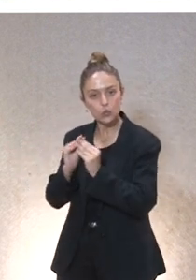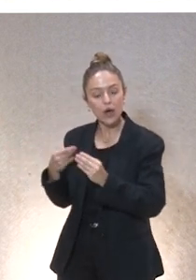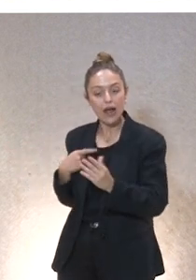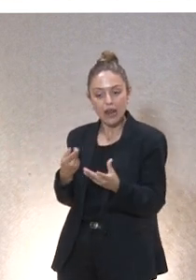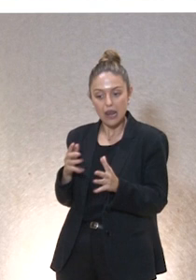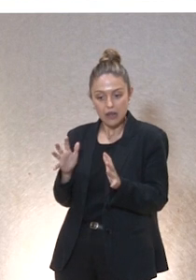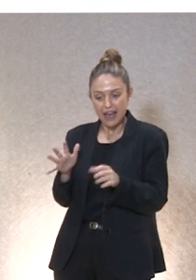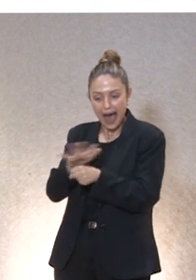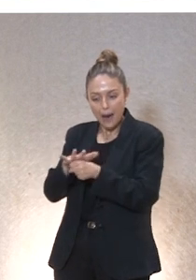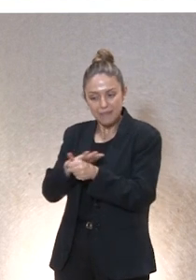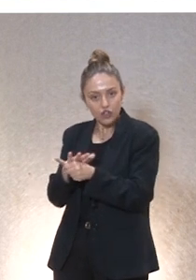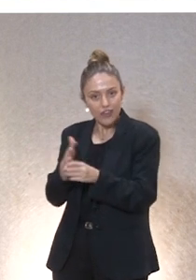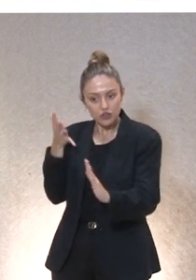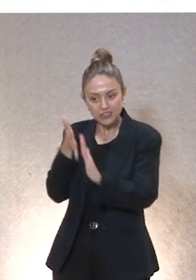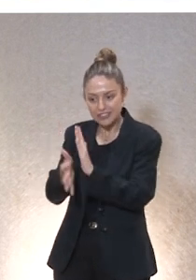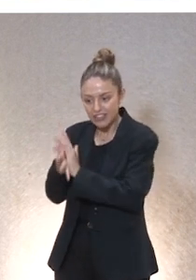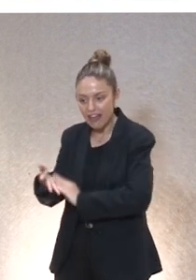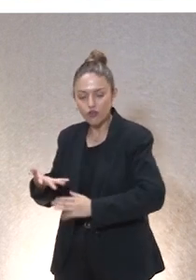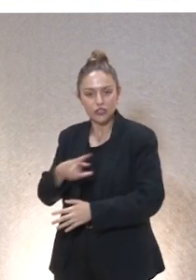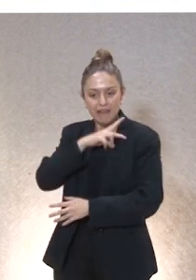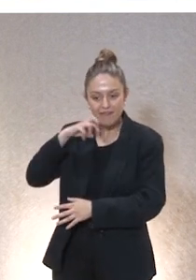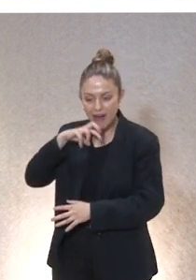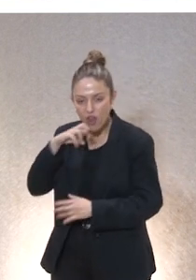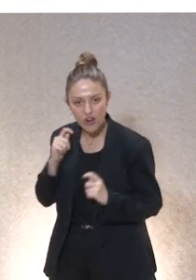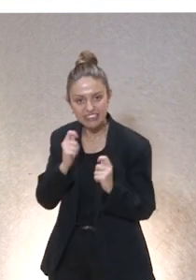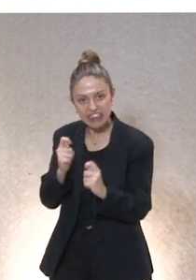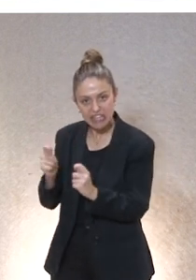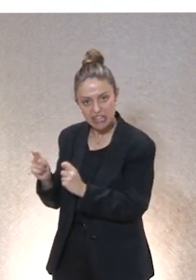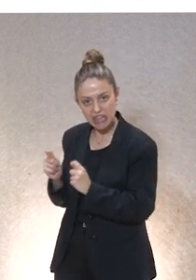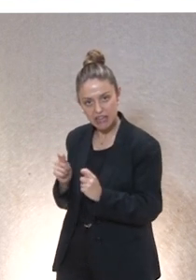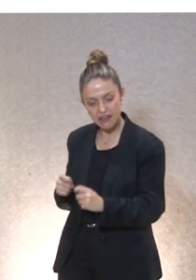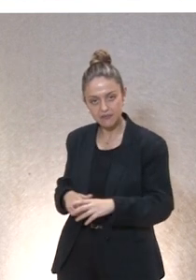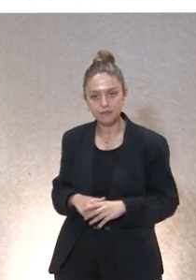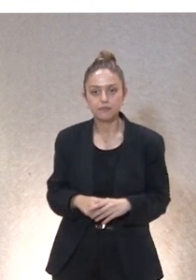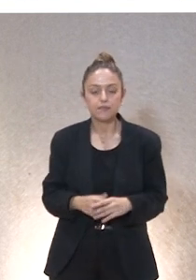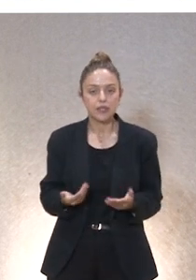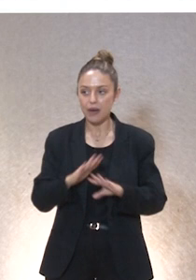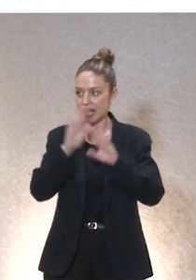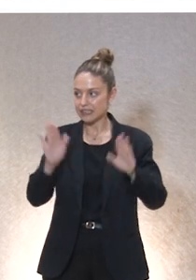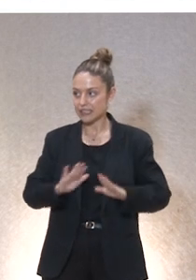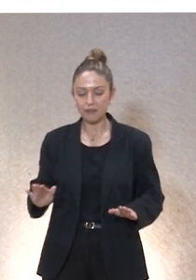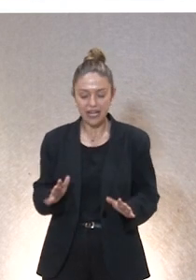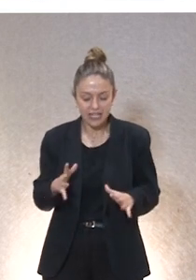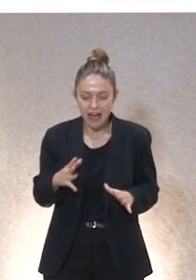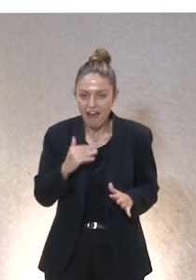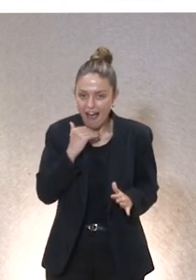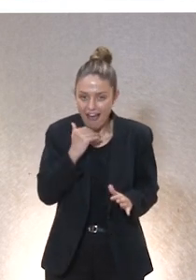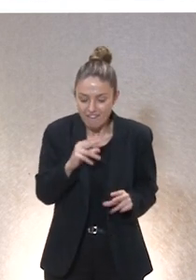significados al mundo de esos valores y para terminar de verdad les dejo